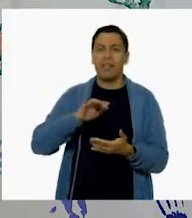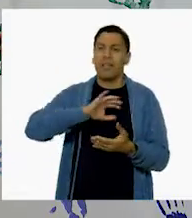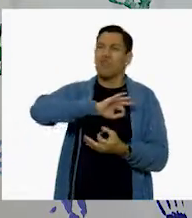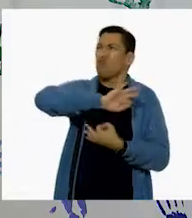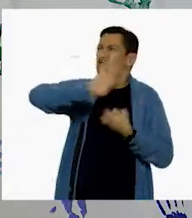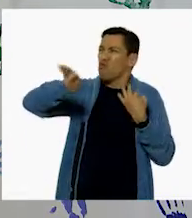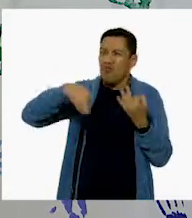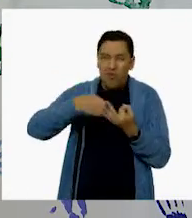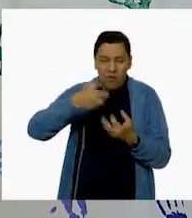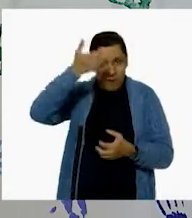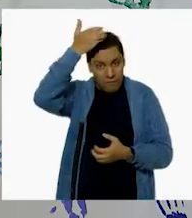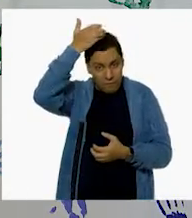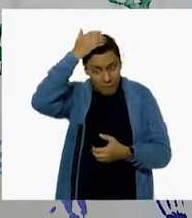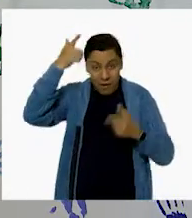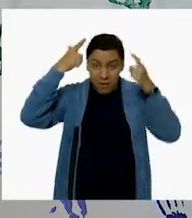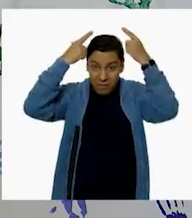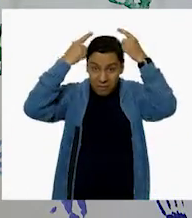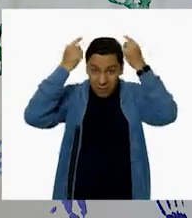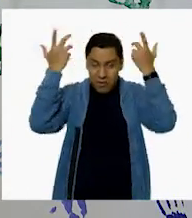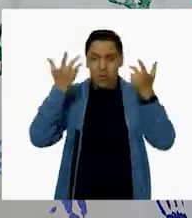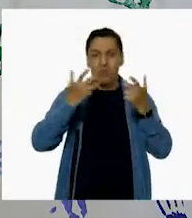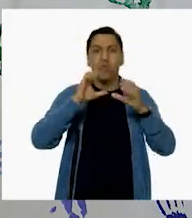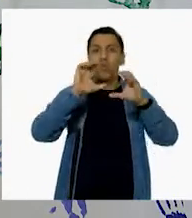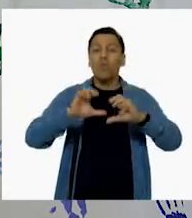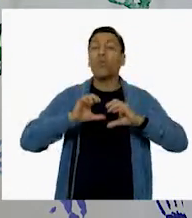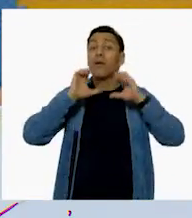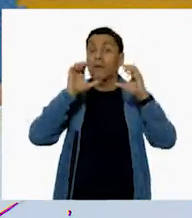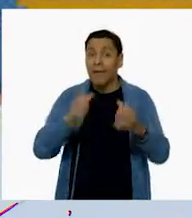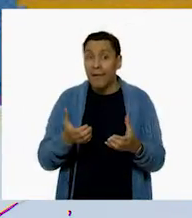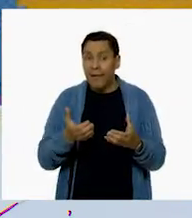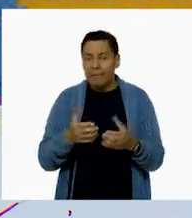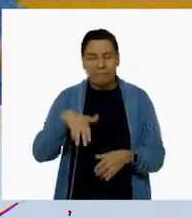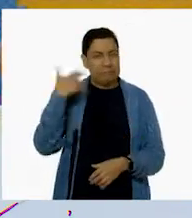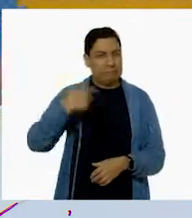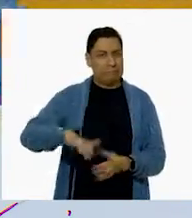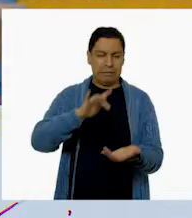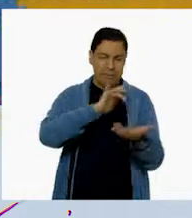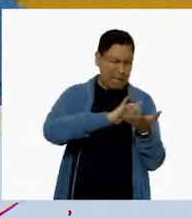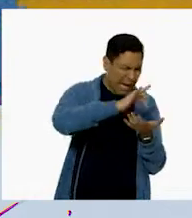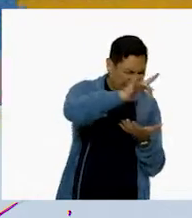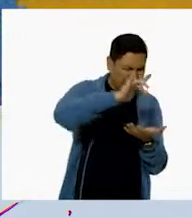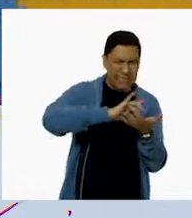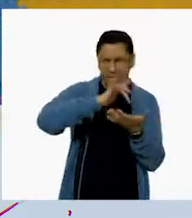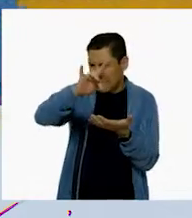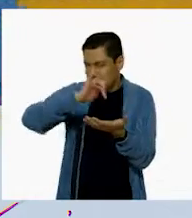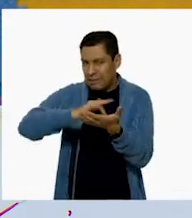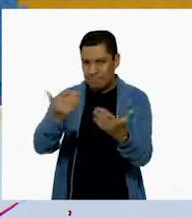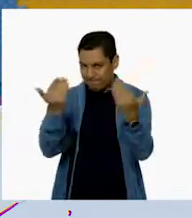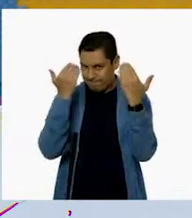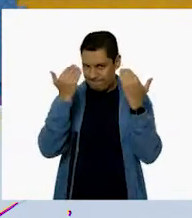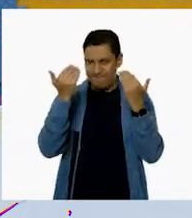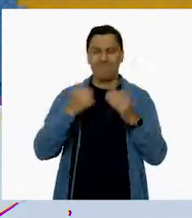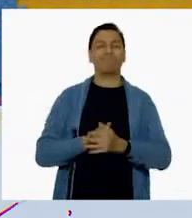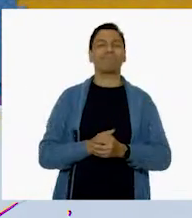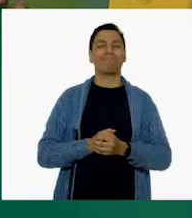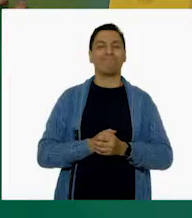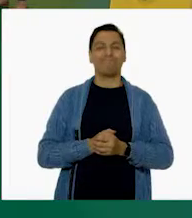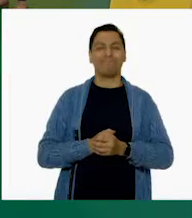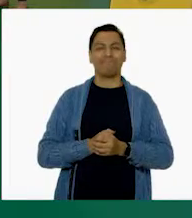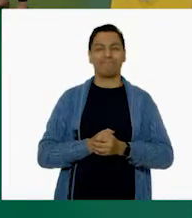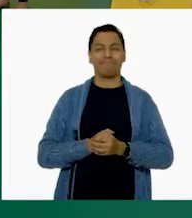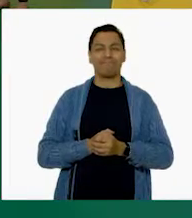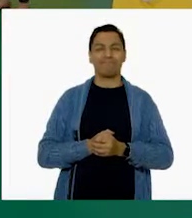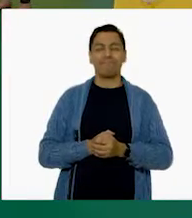todas las enfermeras y enfermeros por cuidarnos. Sí, muchas gracias, enfermeras y enfermeros. Son lo máximo. Sí. Oigan, y